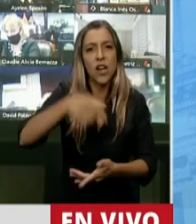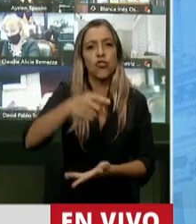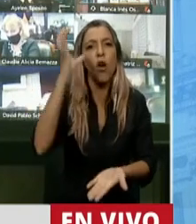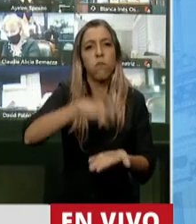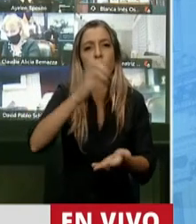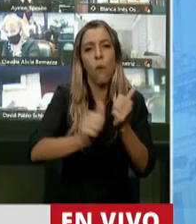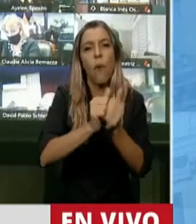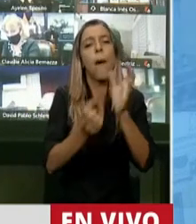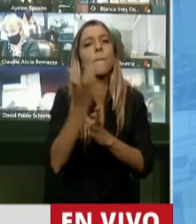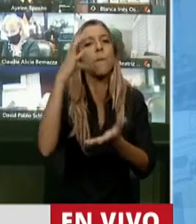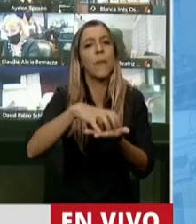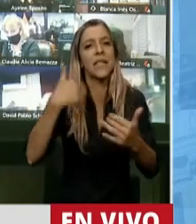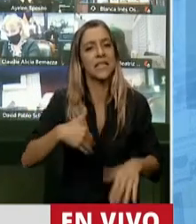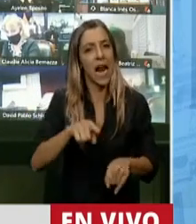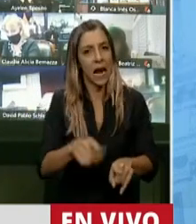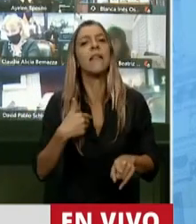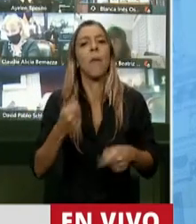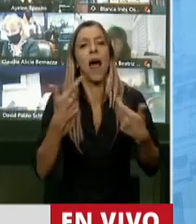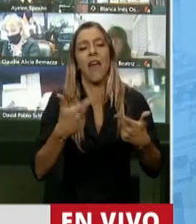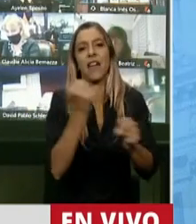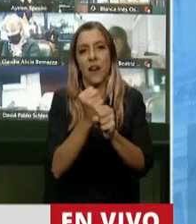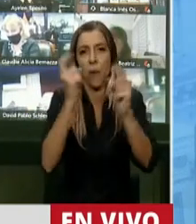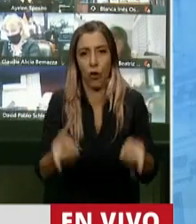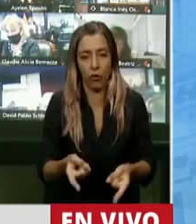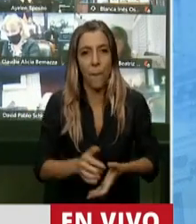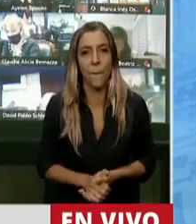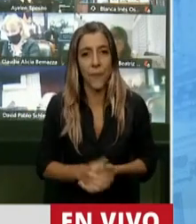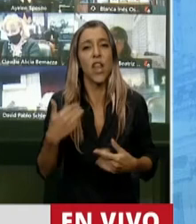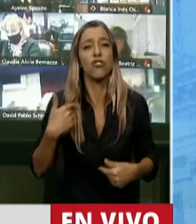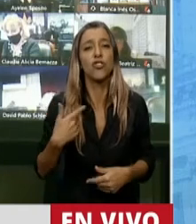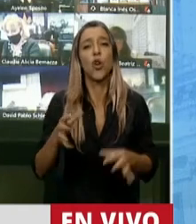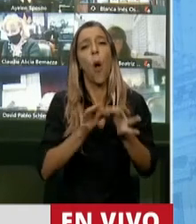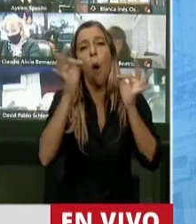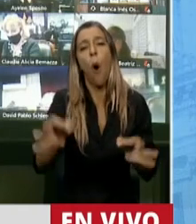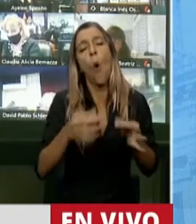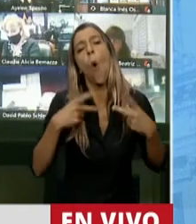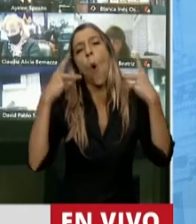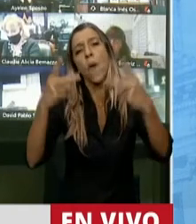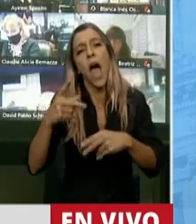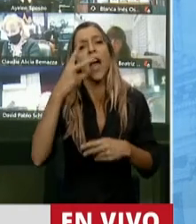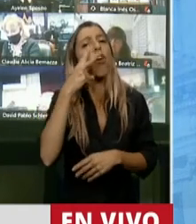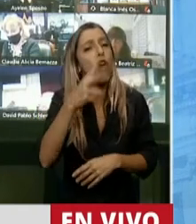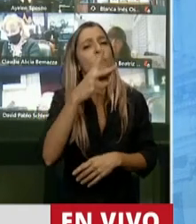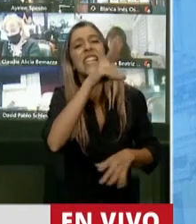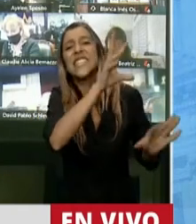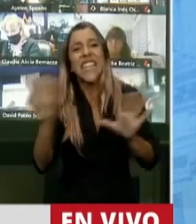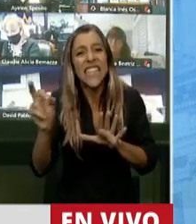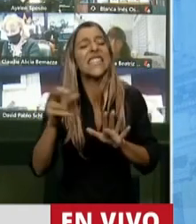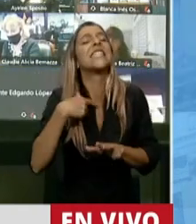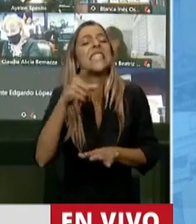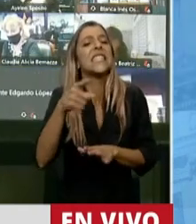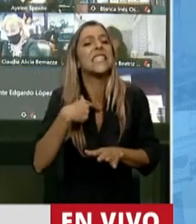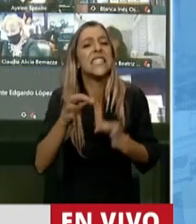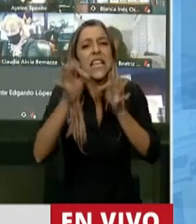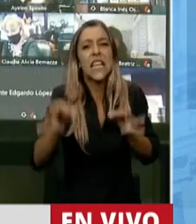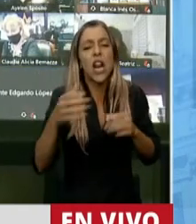Hacía 2.700 kilómetros volviendo a mi provincia y veía al costado, a la vera del camino, los trabajadores, desde